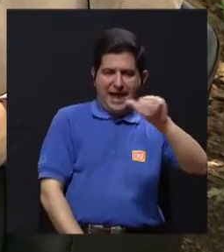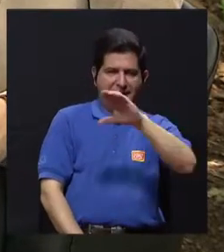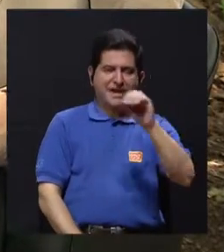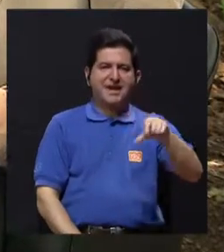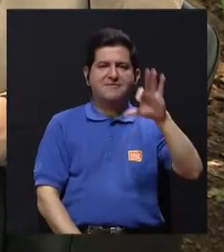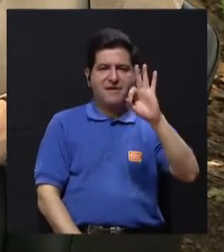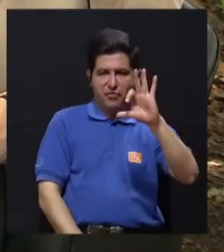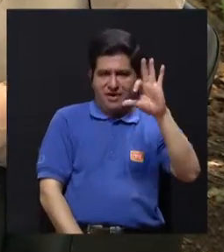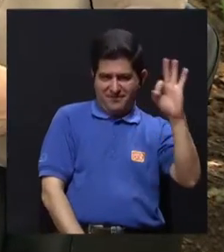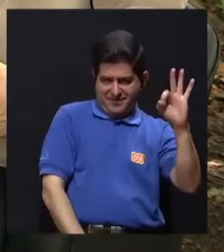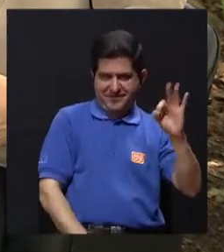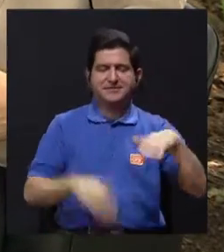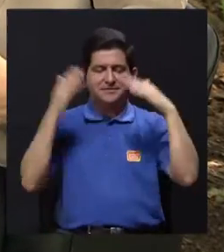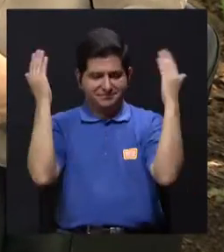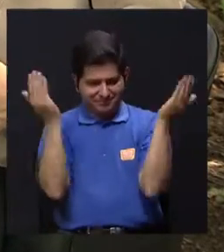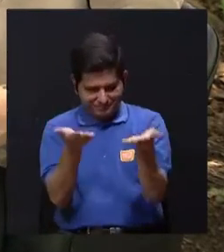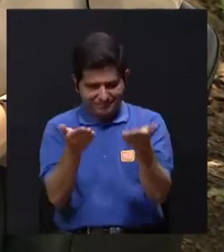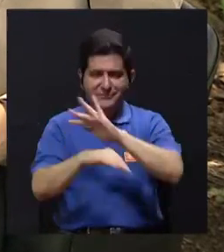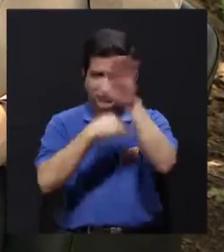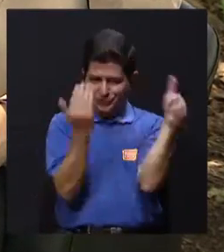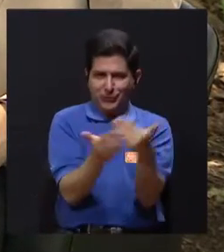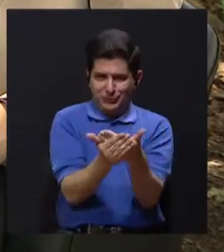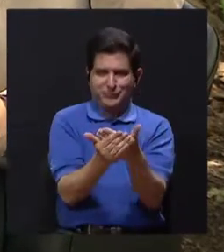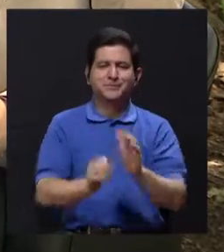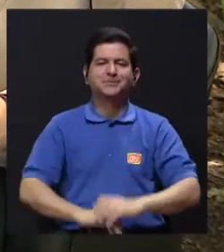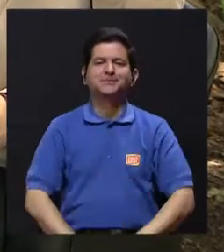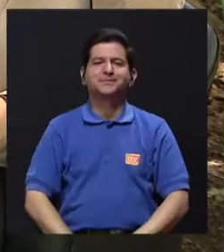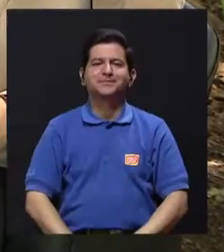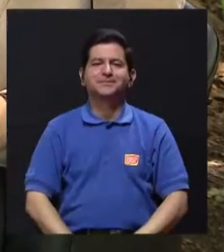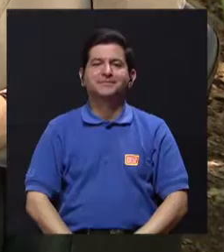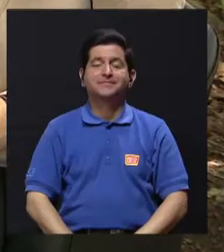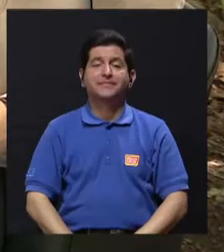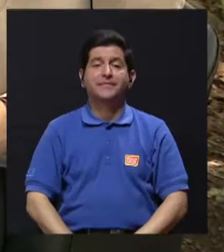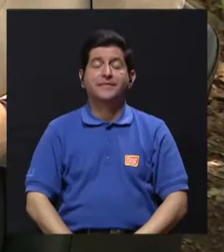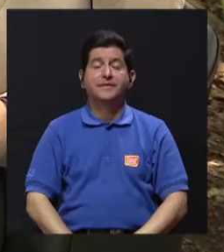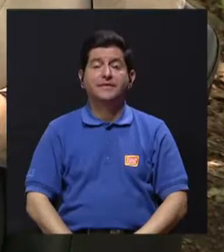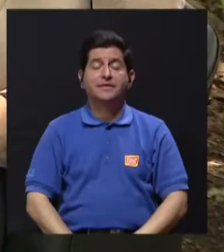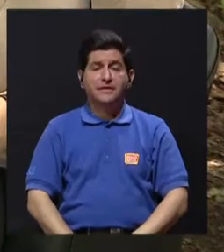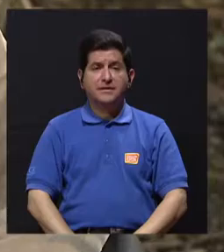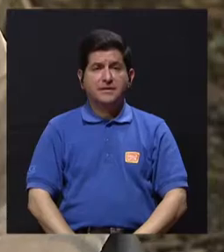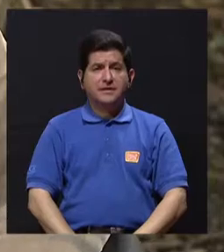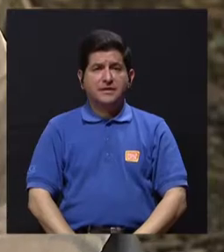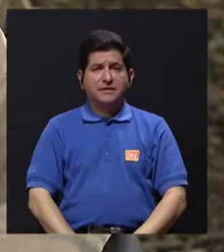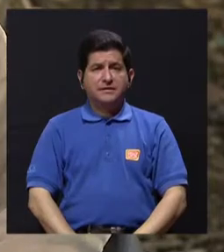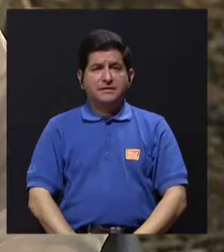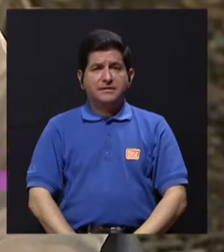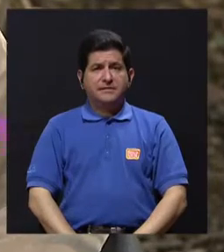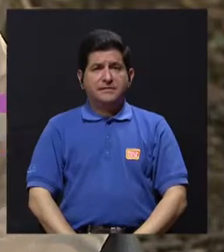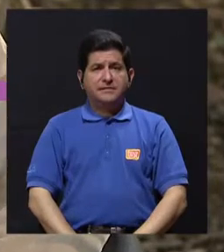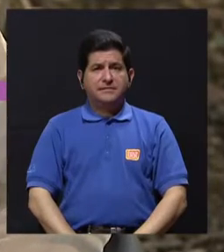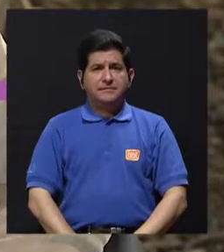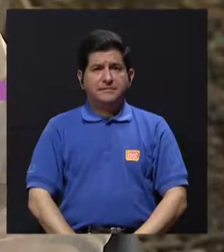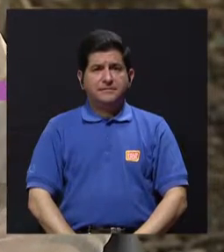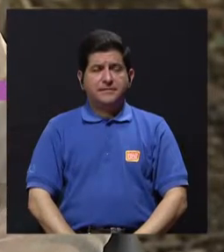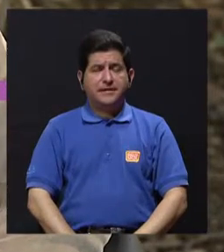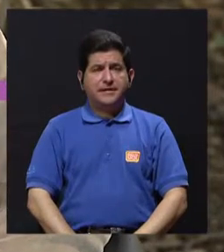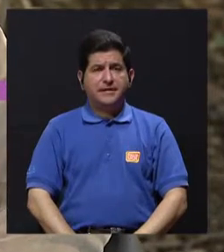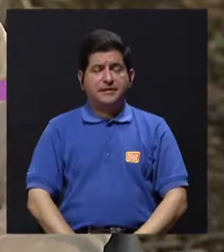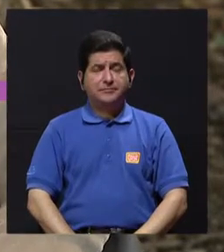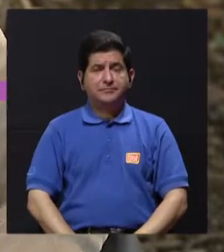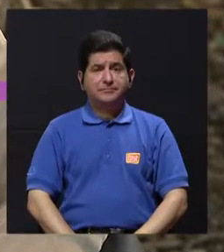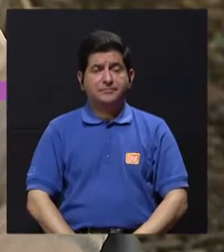les estaremos acompañando Saúl Aguilar y Fabiola Fernández, bienvenidos y bienvenidas. Y es que Fabiola, según